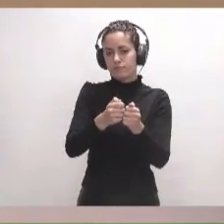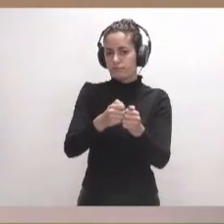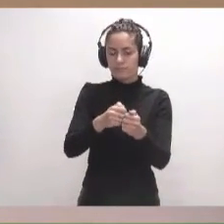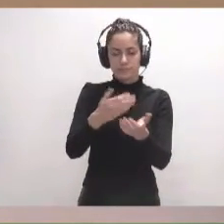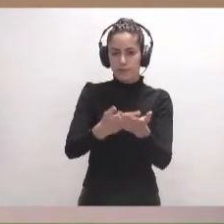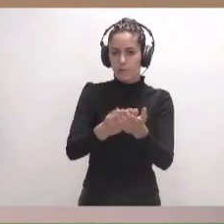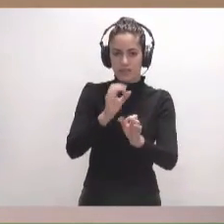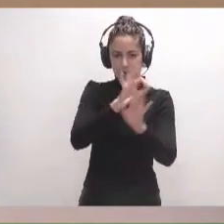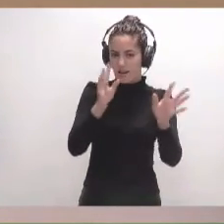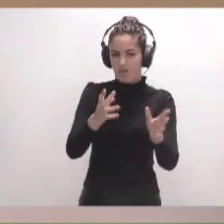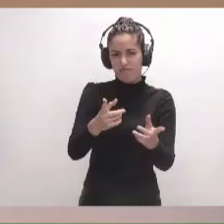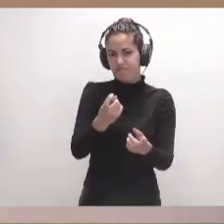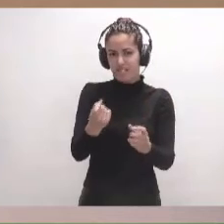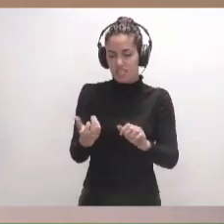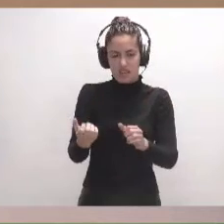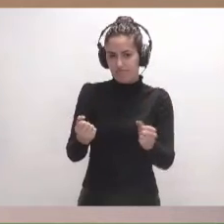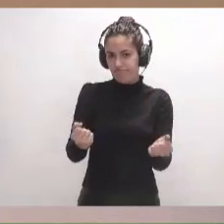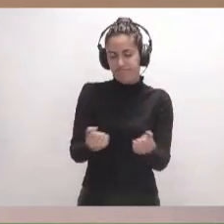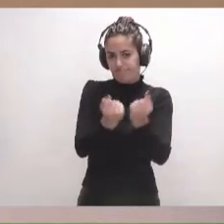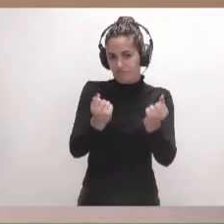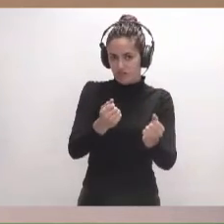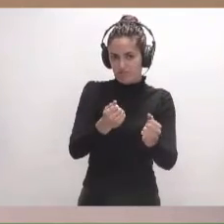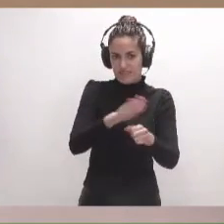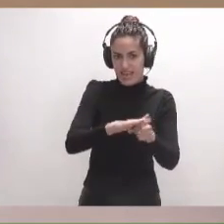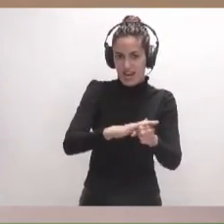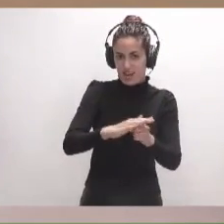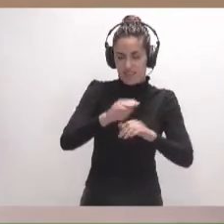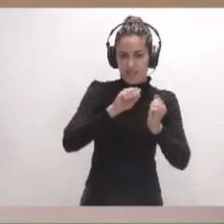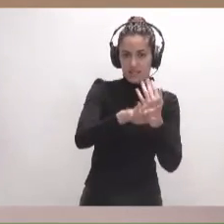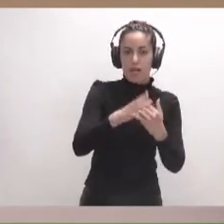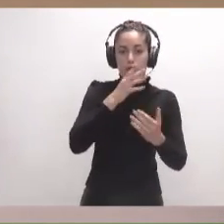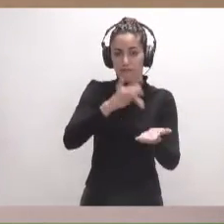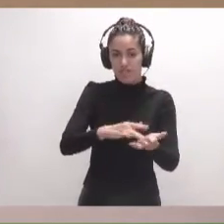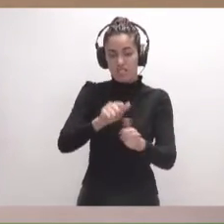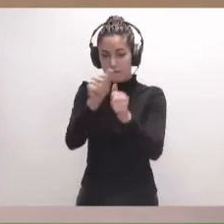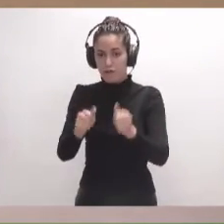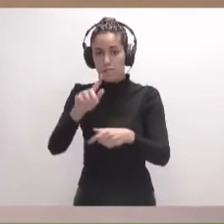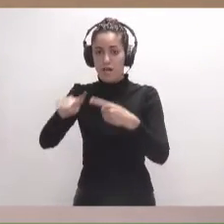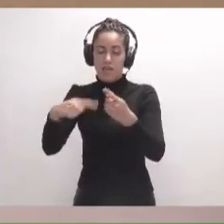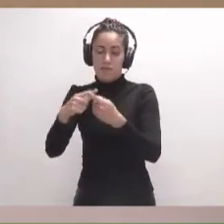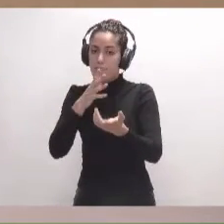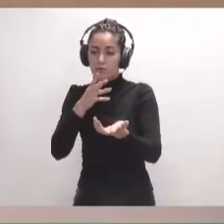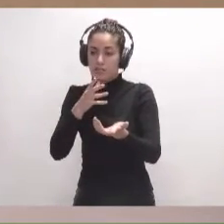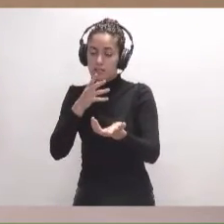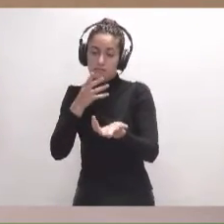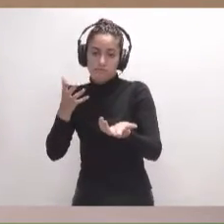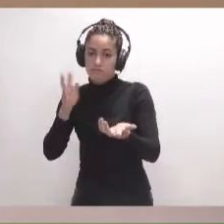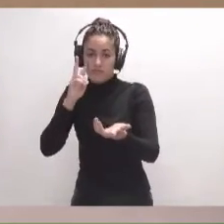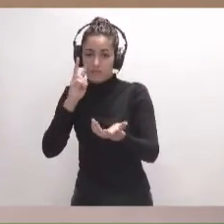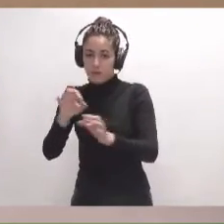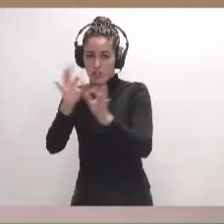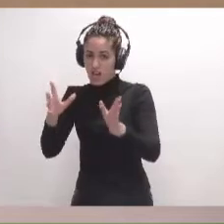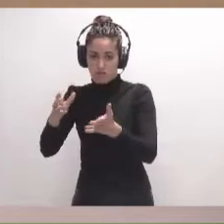manifiesto la falta de actividad del área de carreteras. Eso es indiscutible por las fechas, por las formas y porque está negro sobre blanco en la